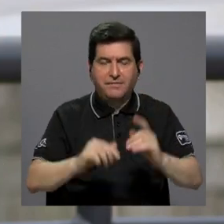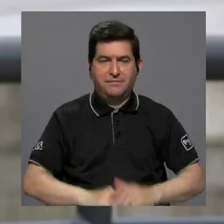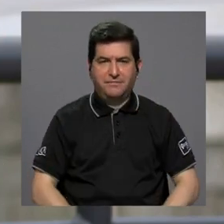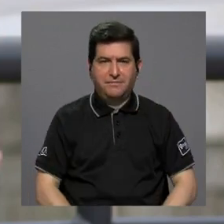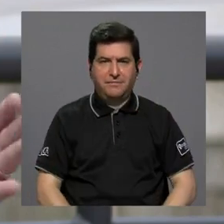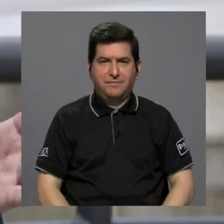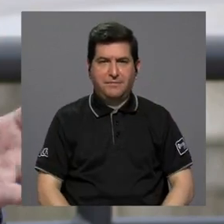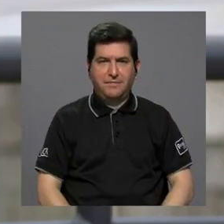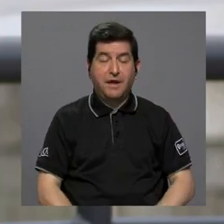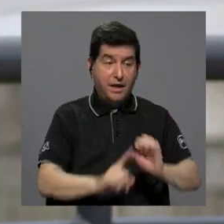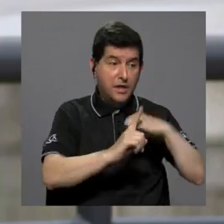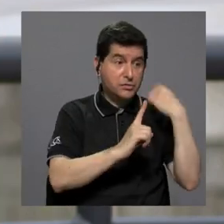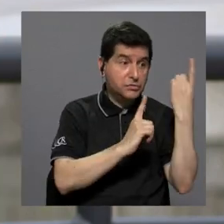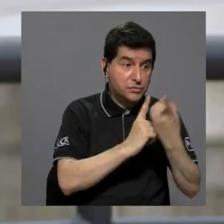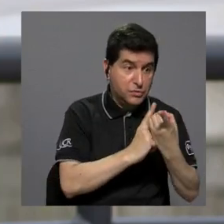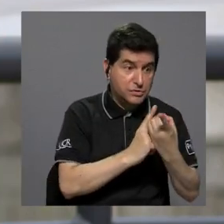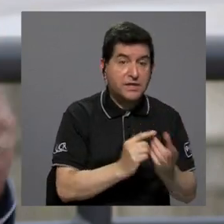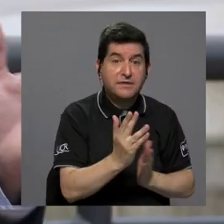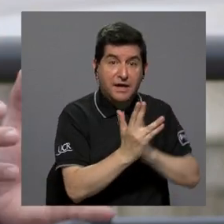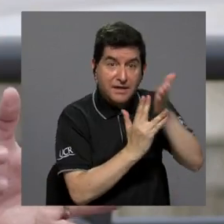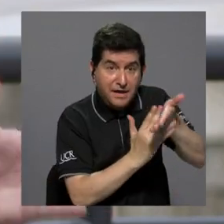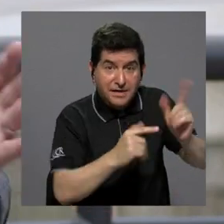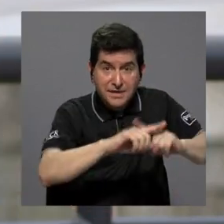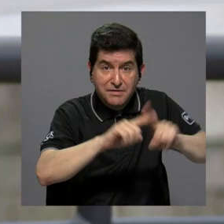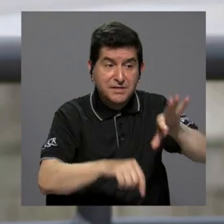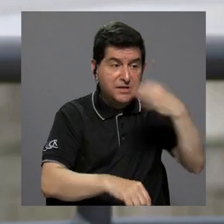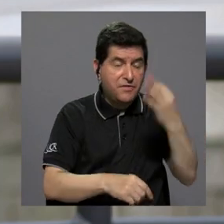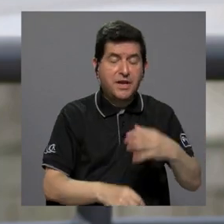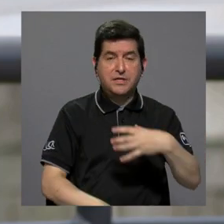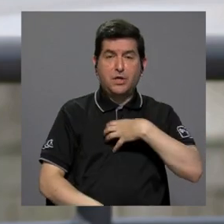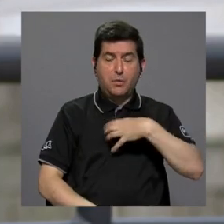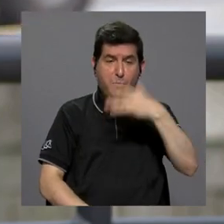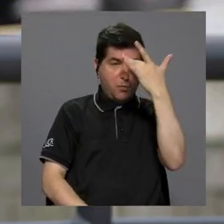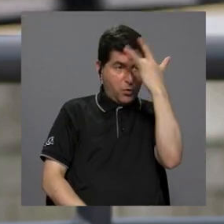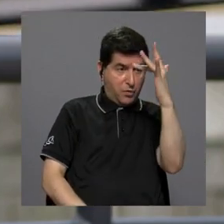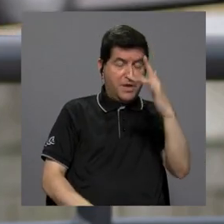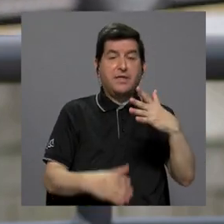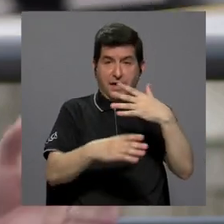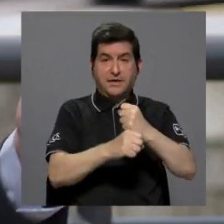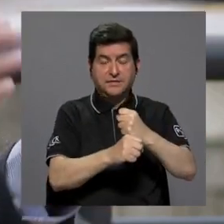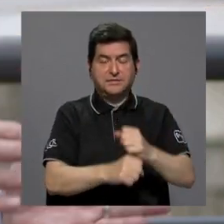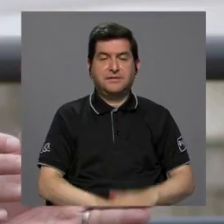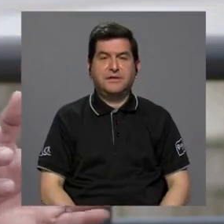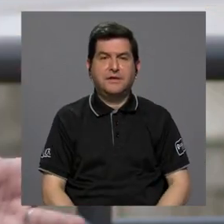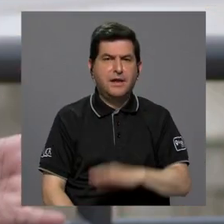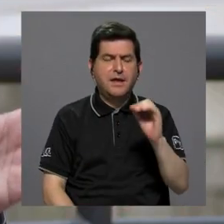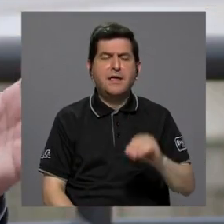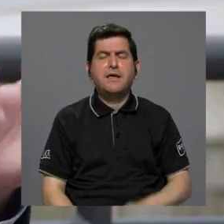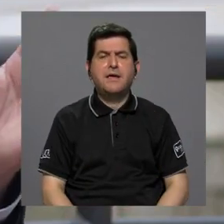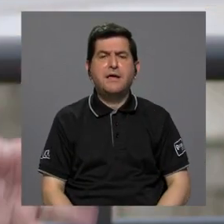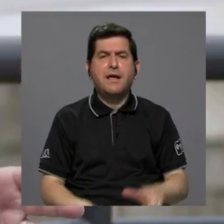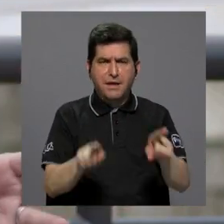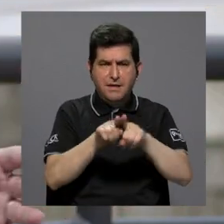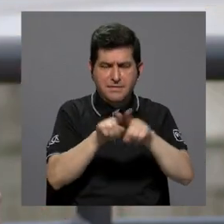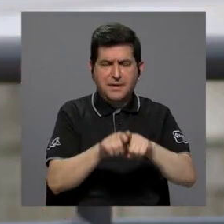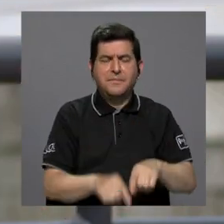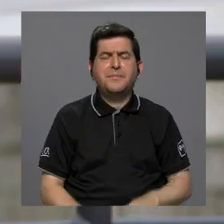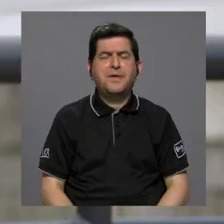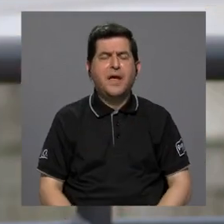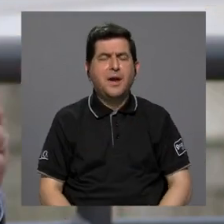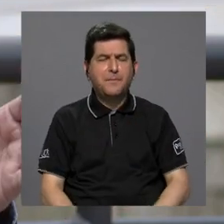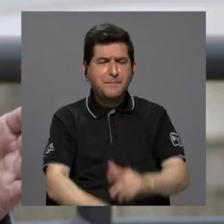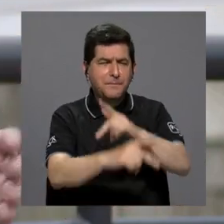hacia la sociedad por medio de distintas formas de propiedad intelectual y, por lo tanto, Pro Innova también